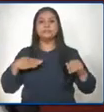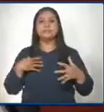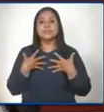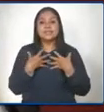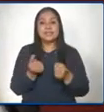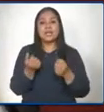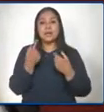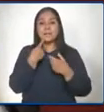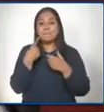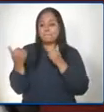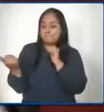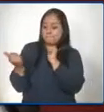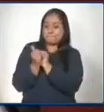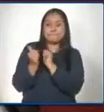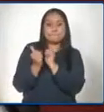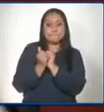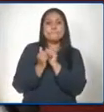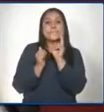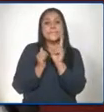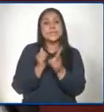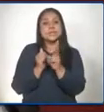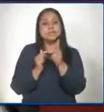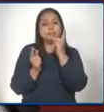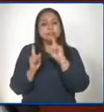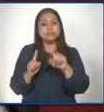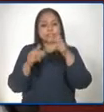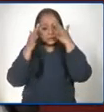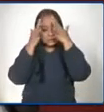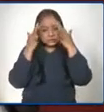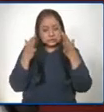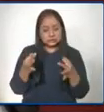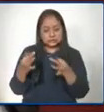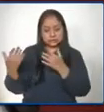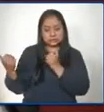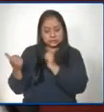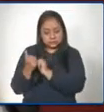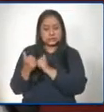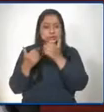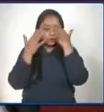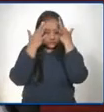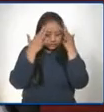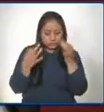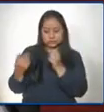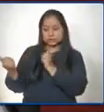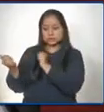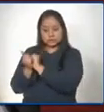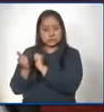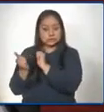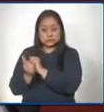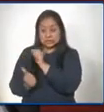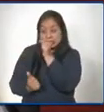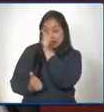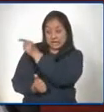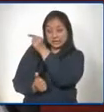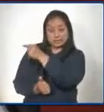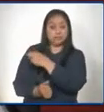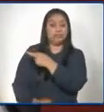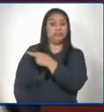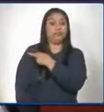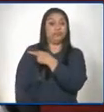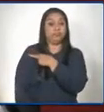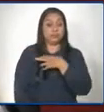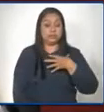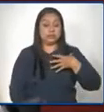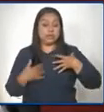siempre. Y las decisiones se han ido tomando de manera conjunta. Ellos son el ente rector de la salud.